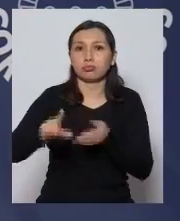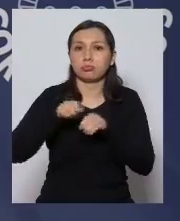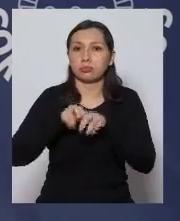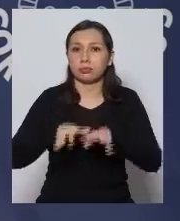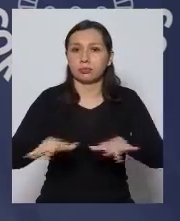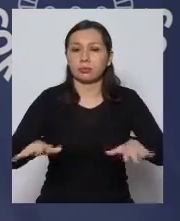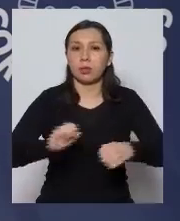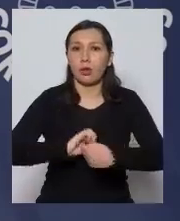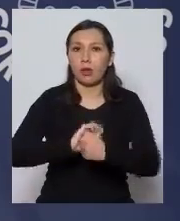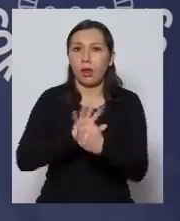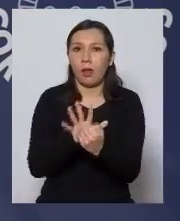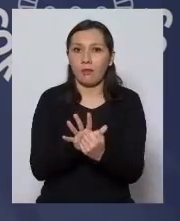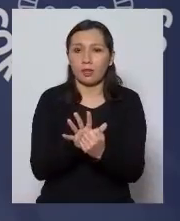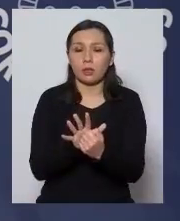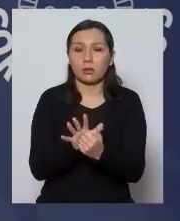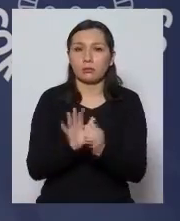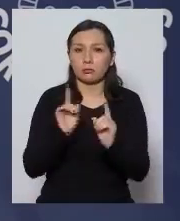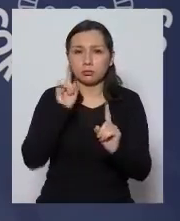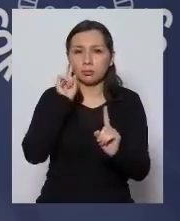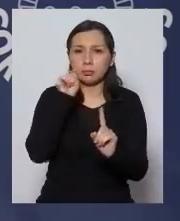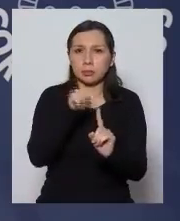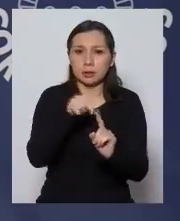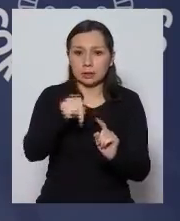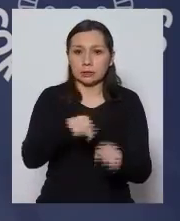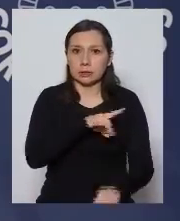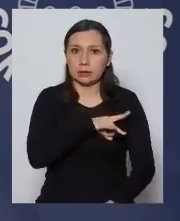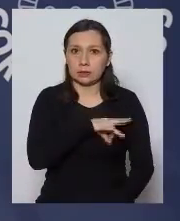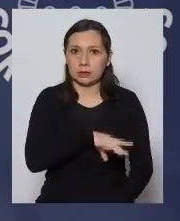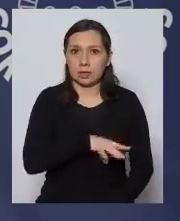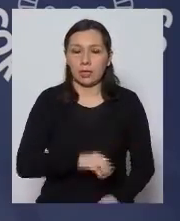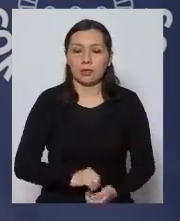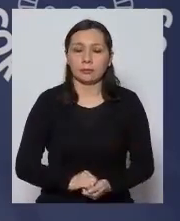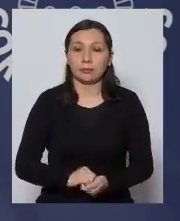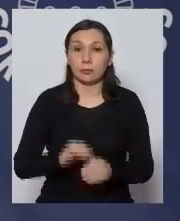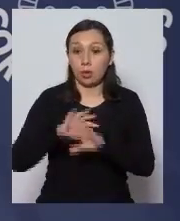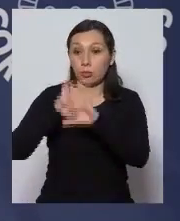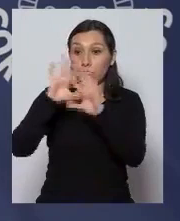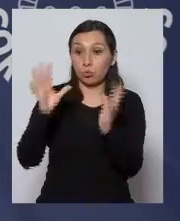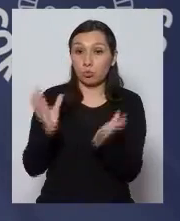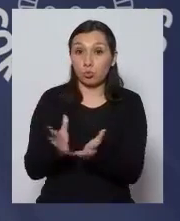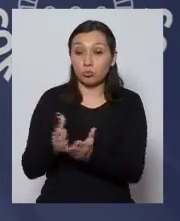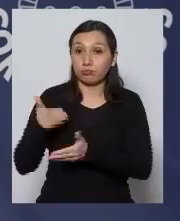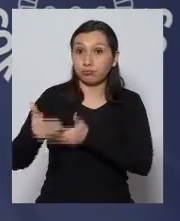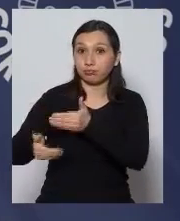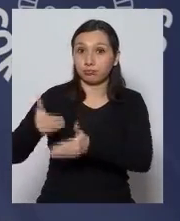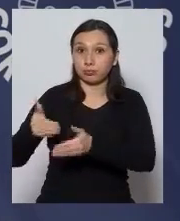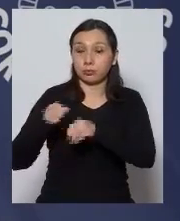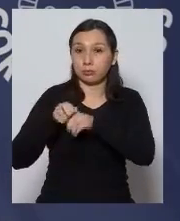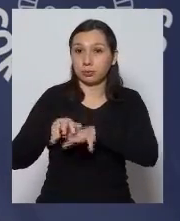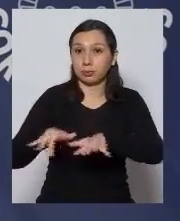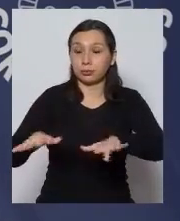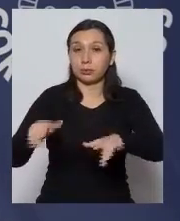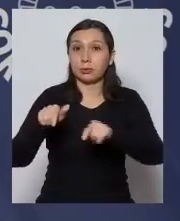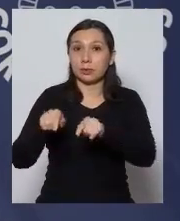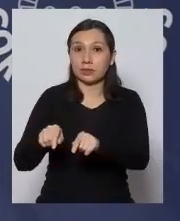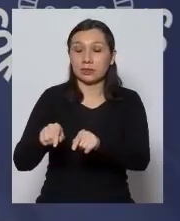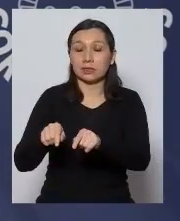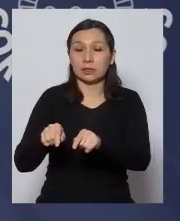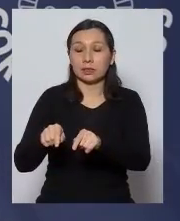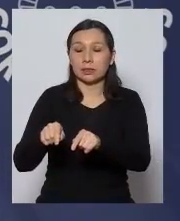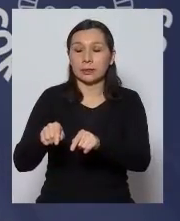del coronavirus, específicamente en nuestro país. En el mundo la marcha de esta infección, de esta